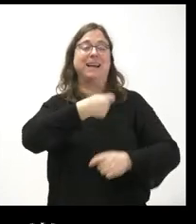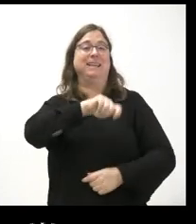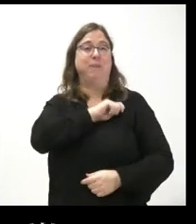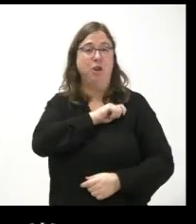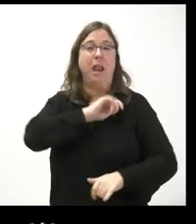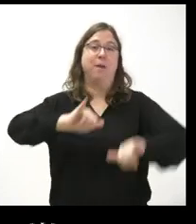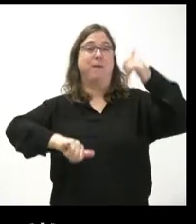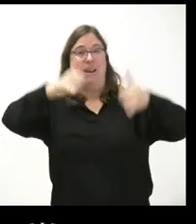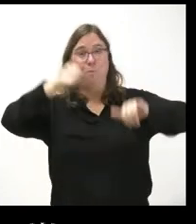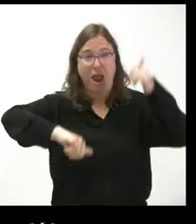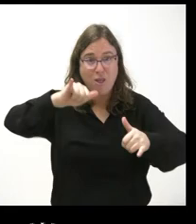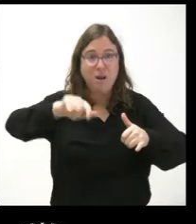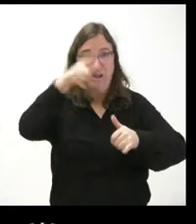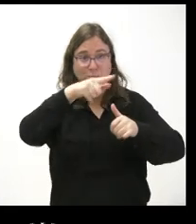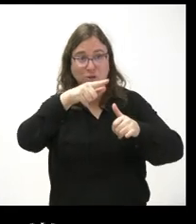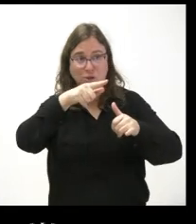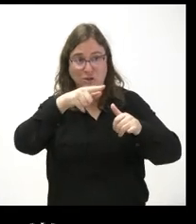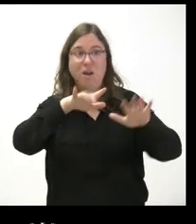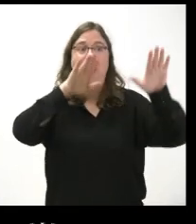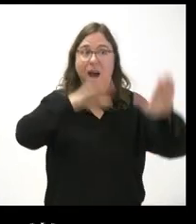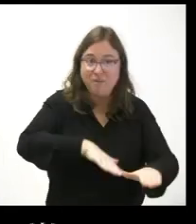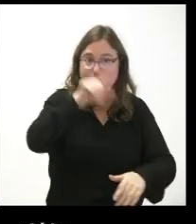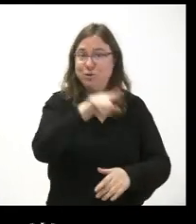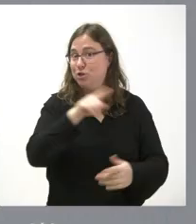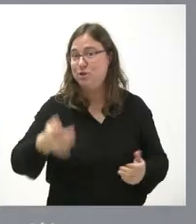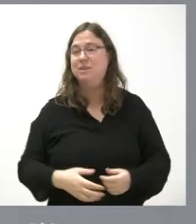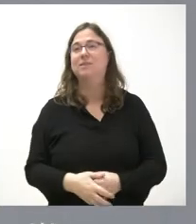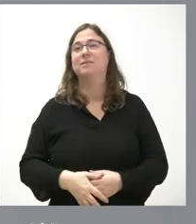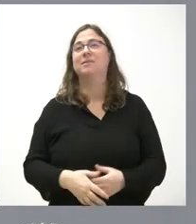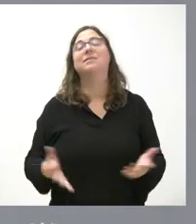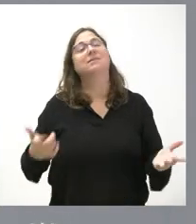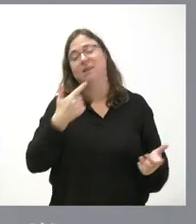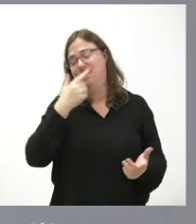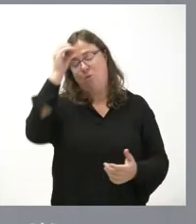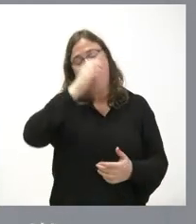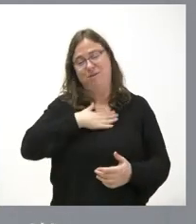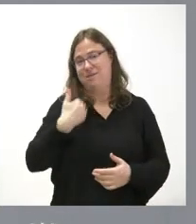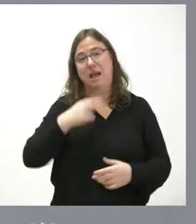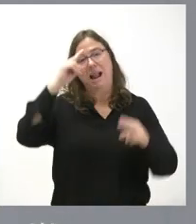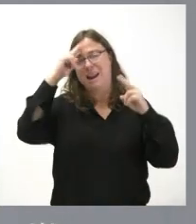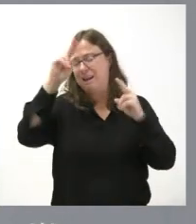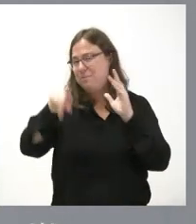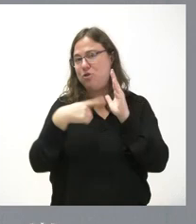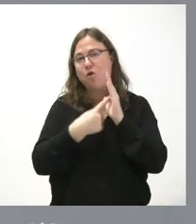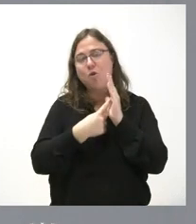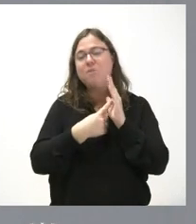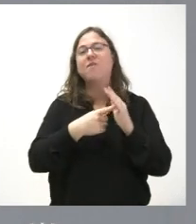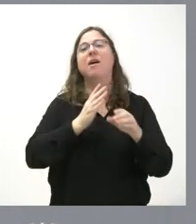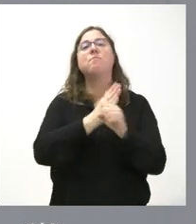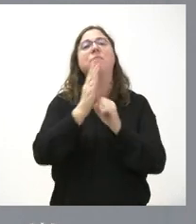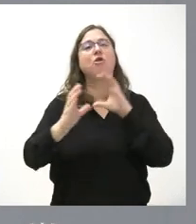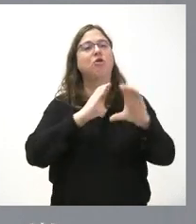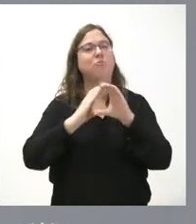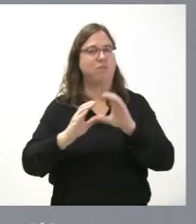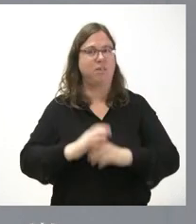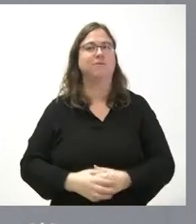acuerdo en realidad ¿no? con lo que están diciendo pues ya le he dicho mi opinión respeto absoluto de los medios de comunicación y colaborar en aquello que esté